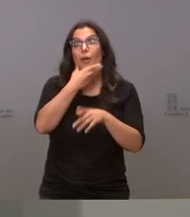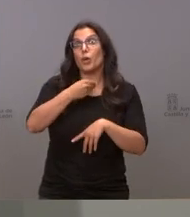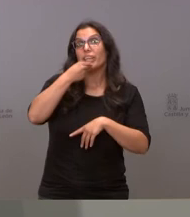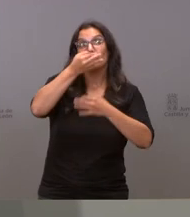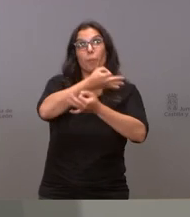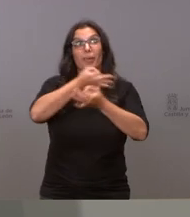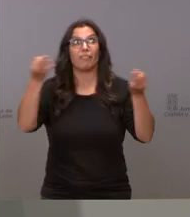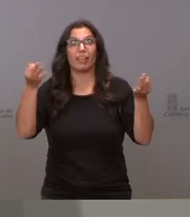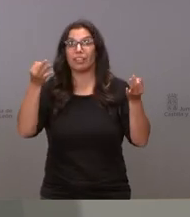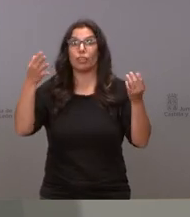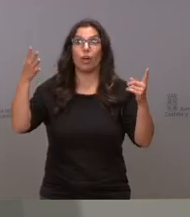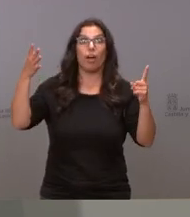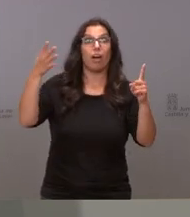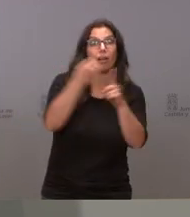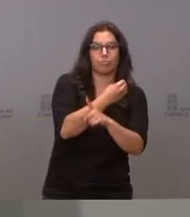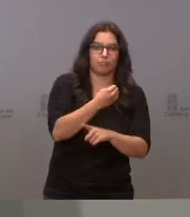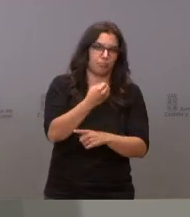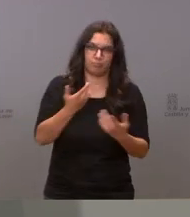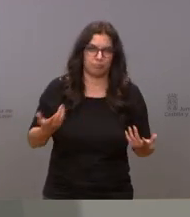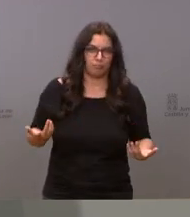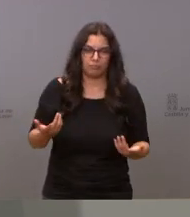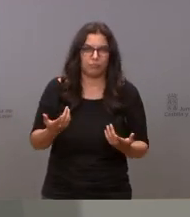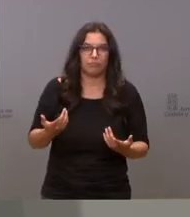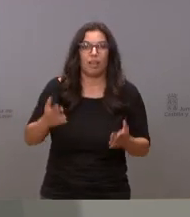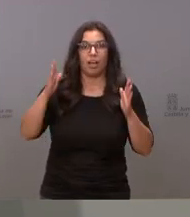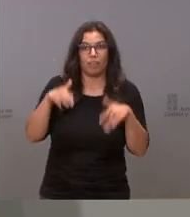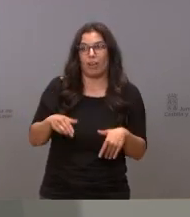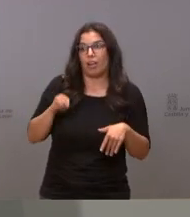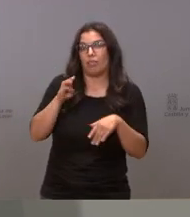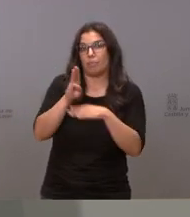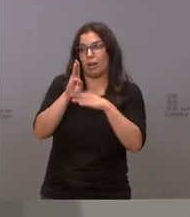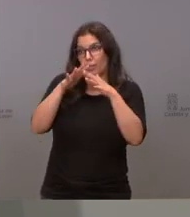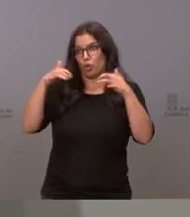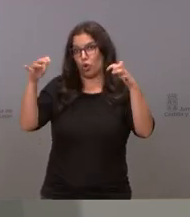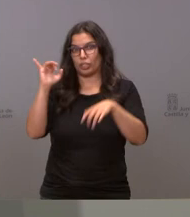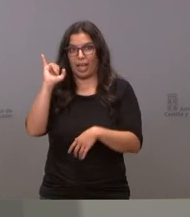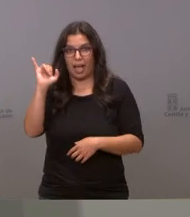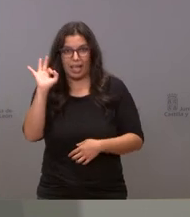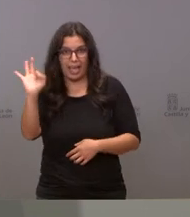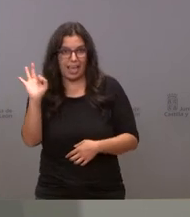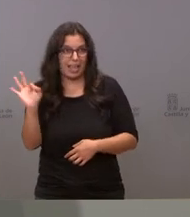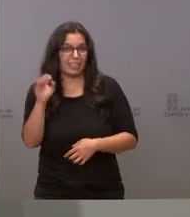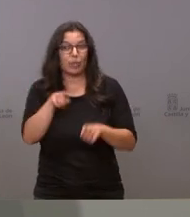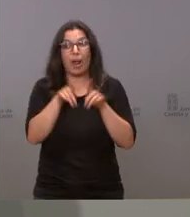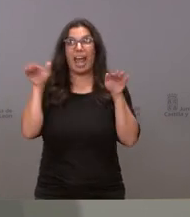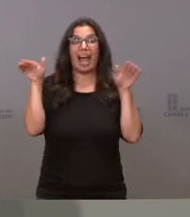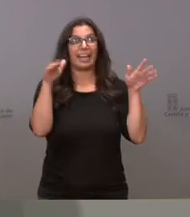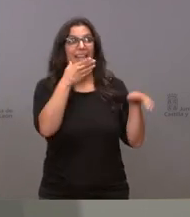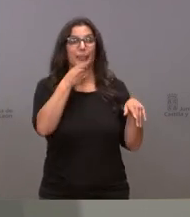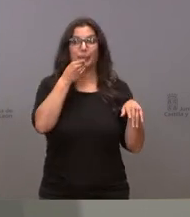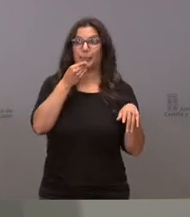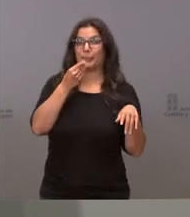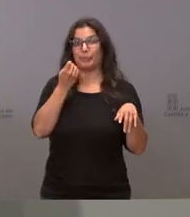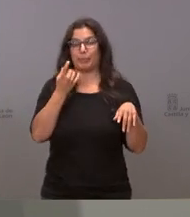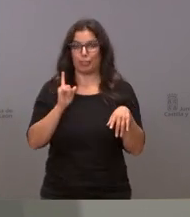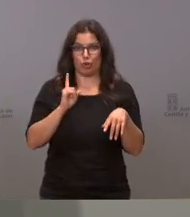piensa que lo que tiene es un parlamento de ángeles y tenemos el parlamento que tenemos las leyes tienen tienen que ser útiles y tienen que